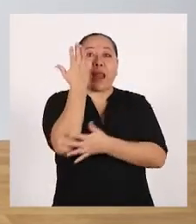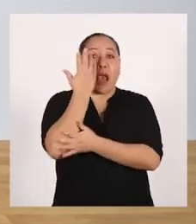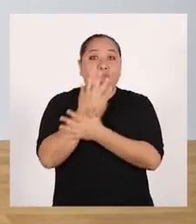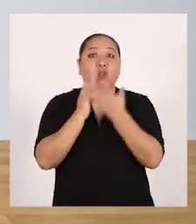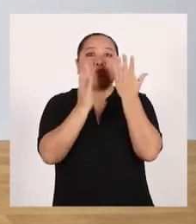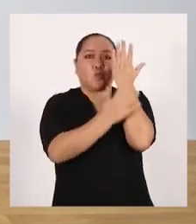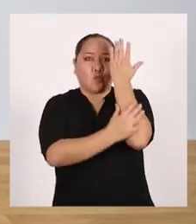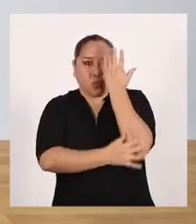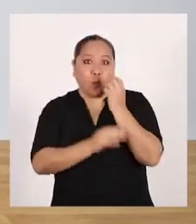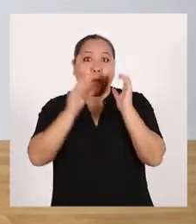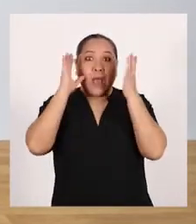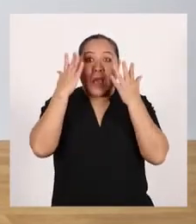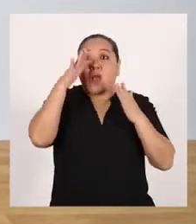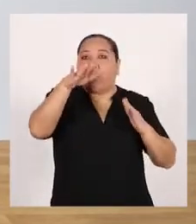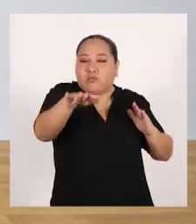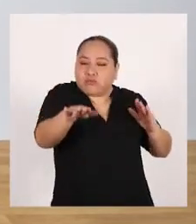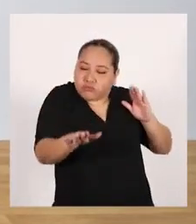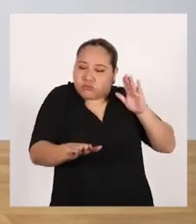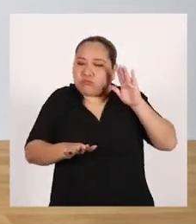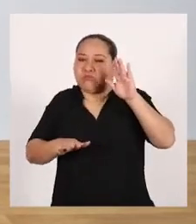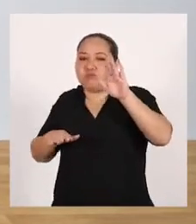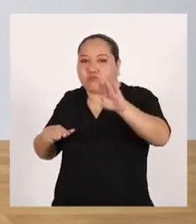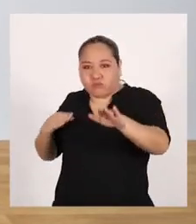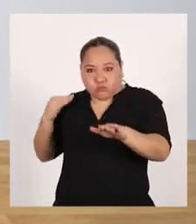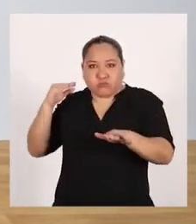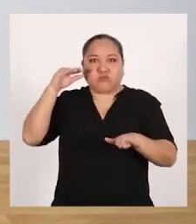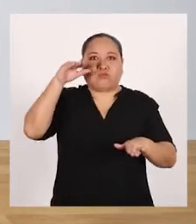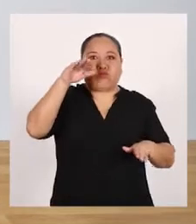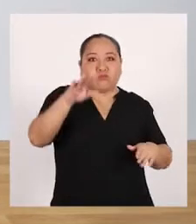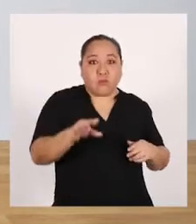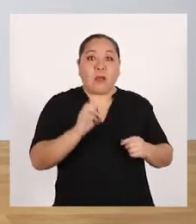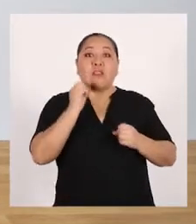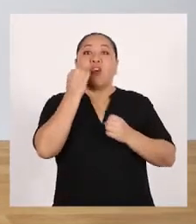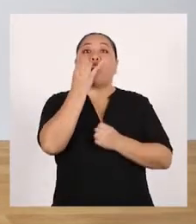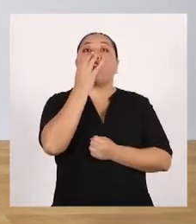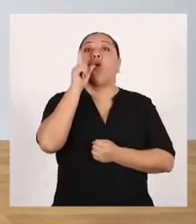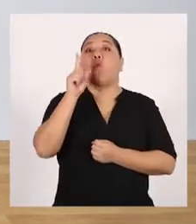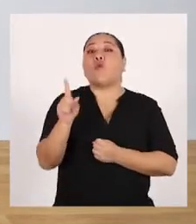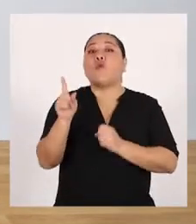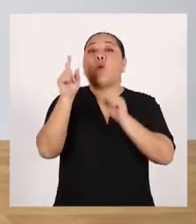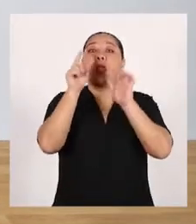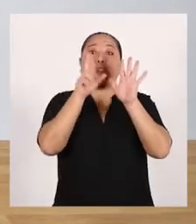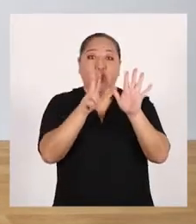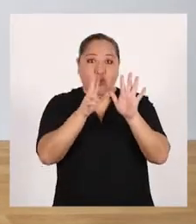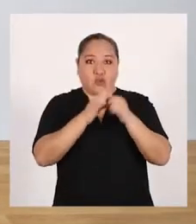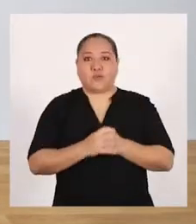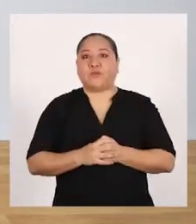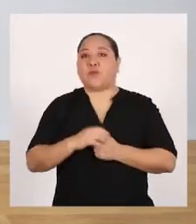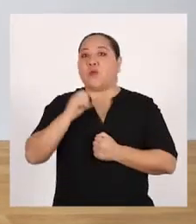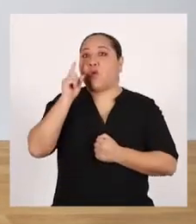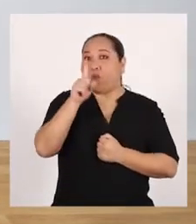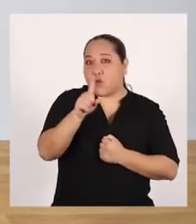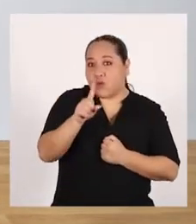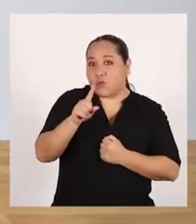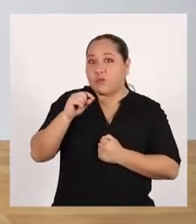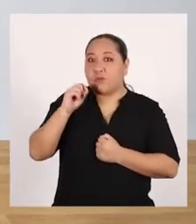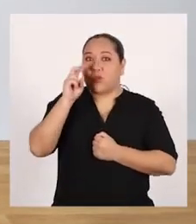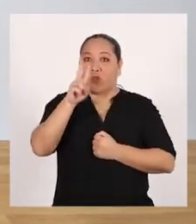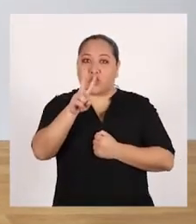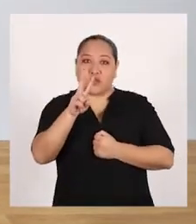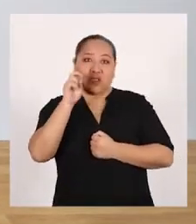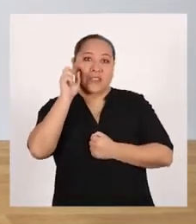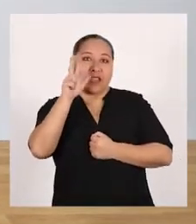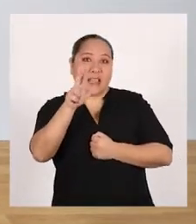brazos. Estamos nadando. Para hacerlo más práctico, vamos a contar desde 1 al 8. De la siguiente manera. 1,